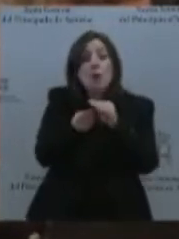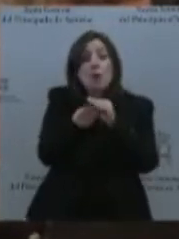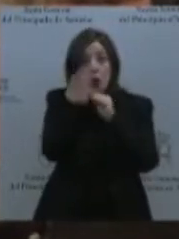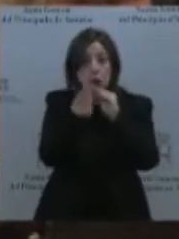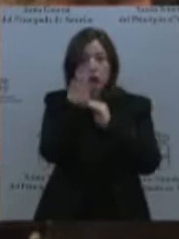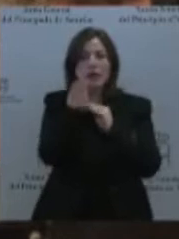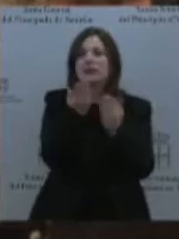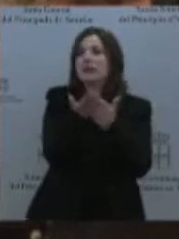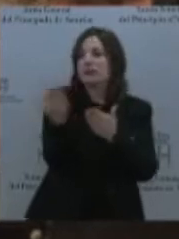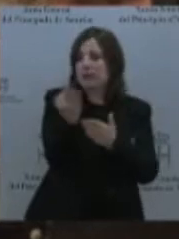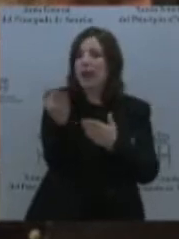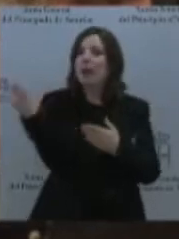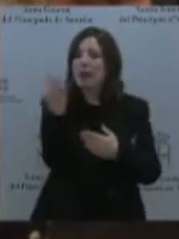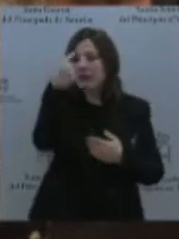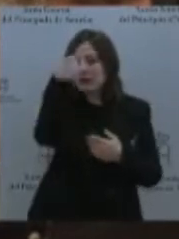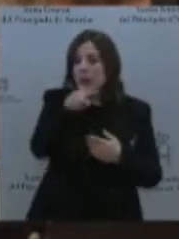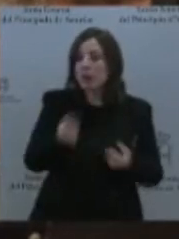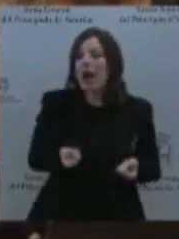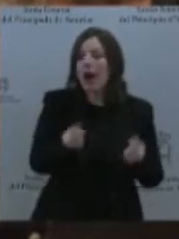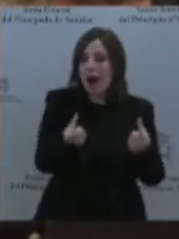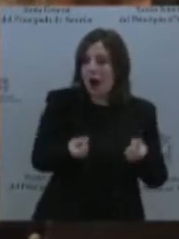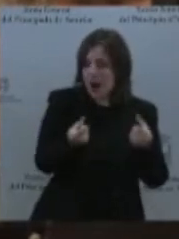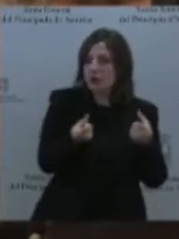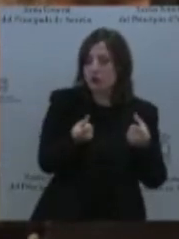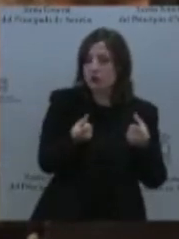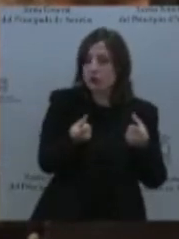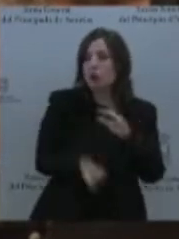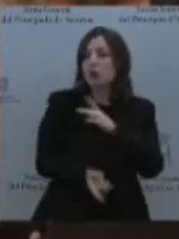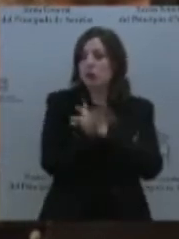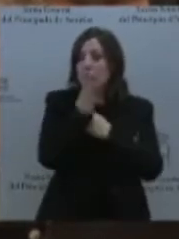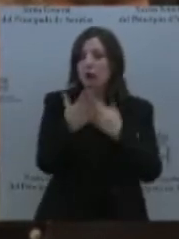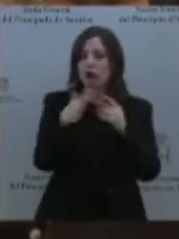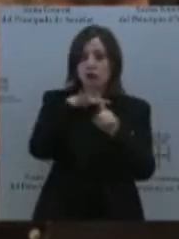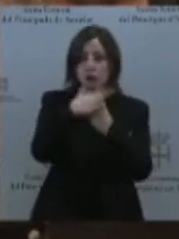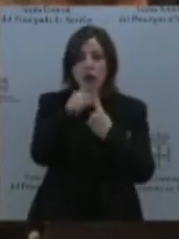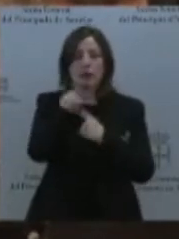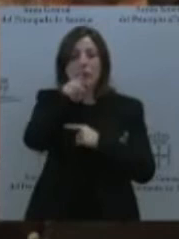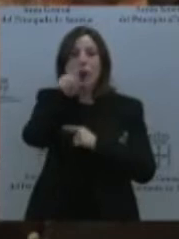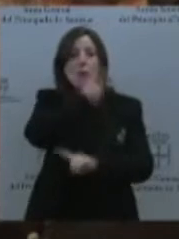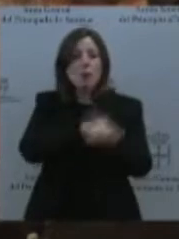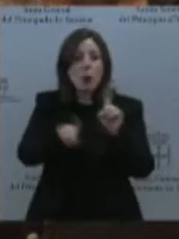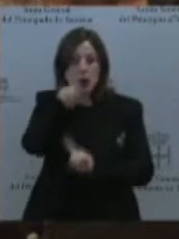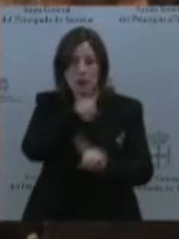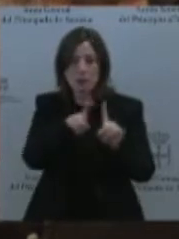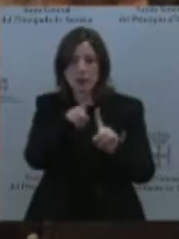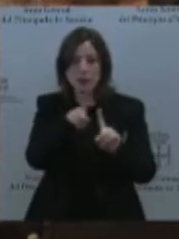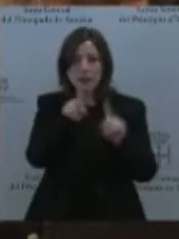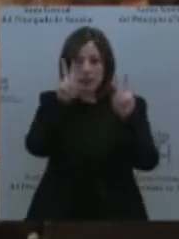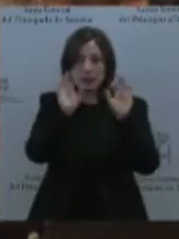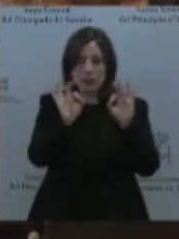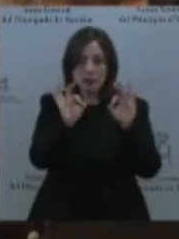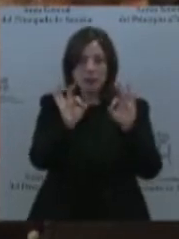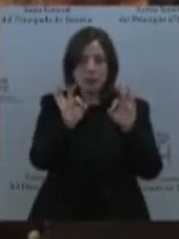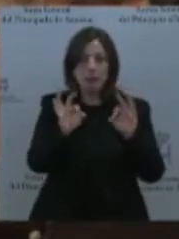genera esta situación y, sobre todo, la problemática que viene añadida a esta cuestión. También hay que decir que, con el tema de los productos que